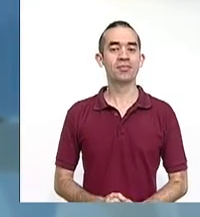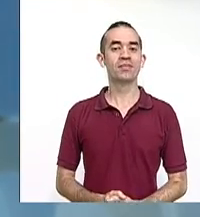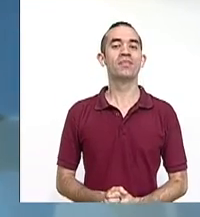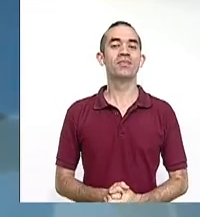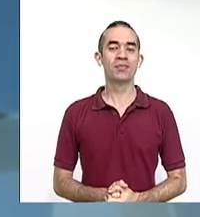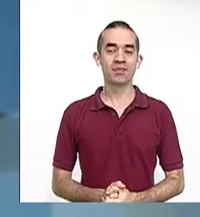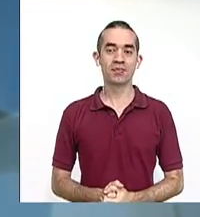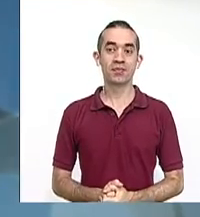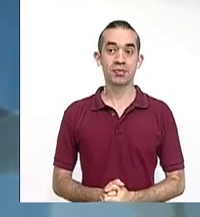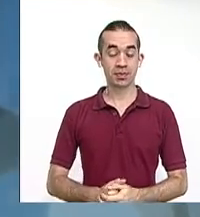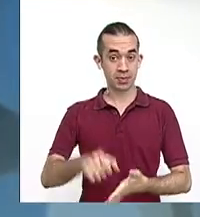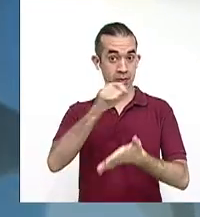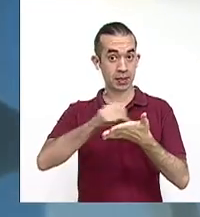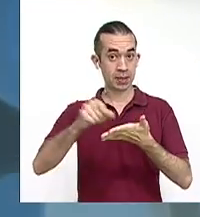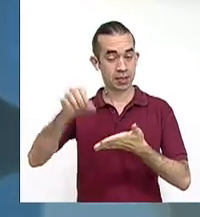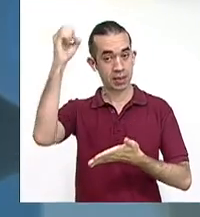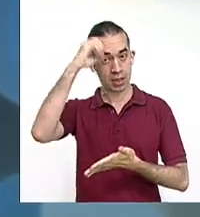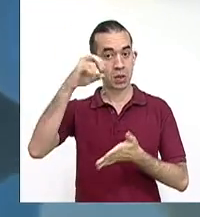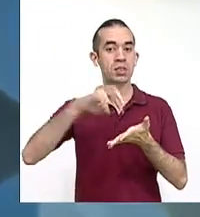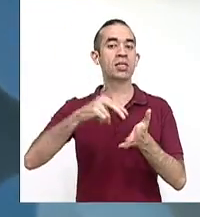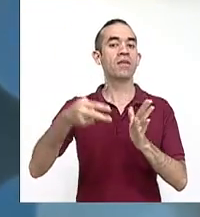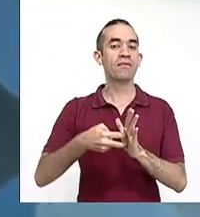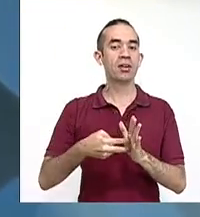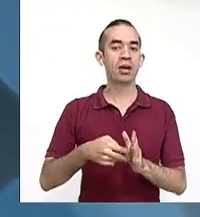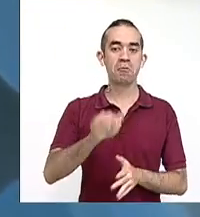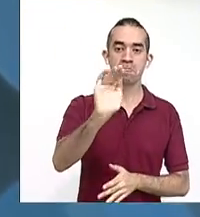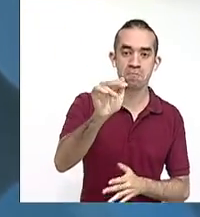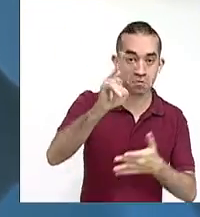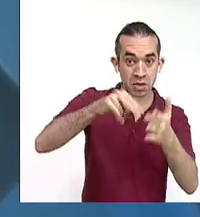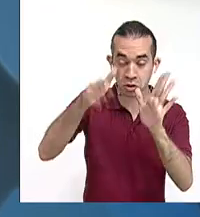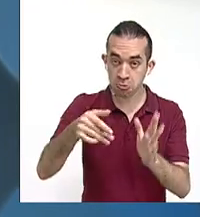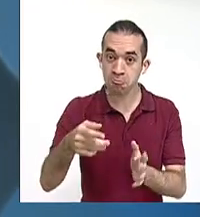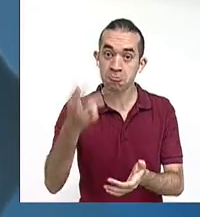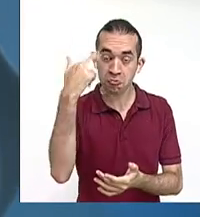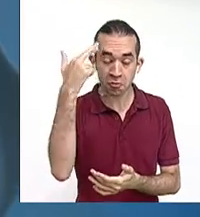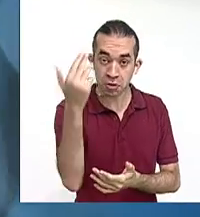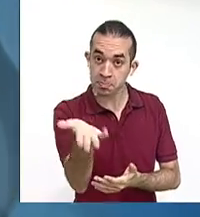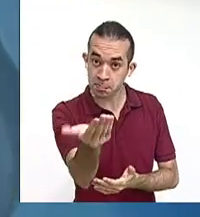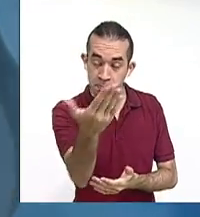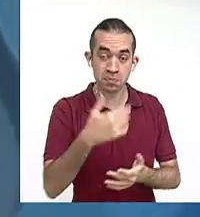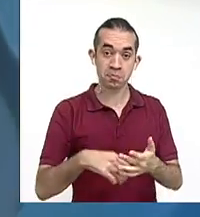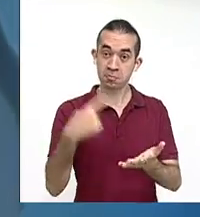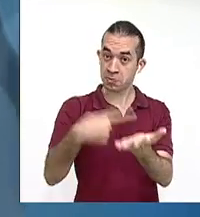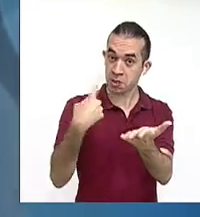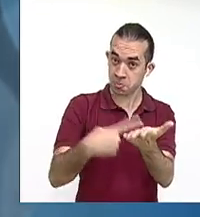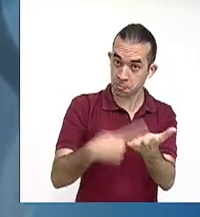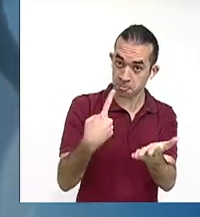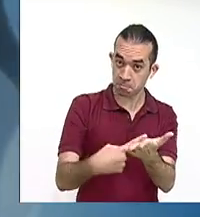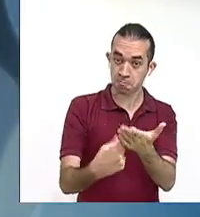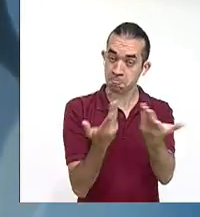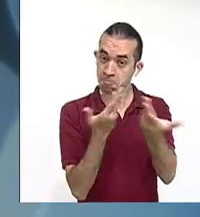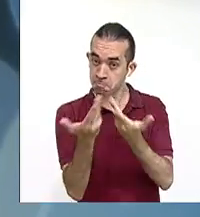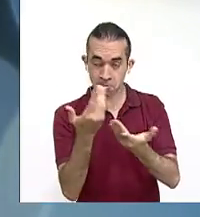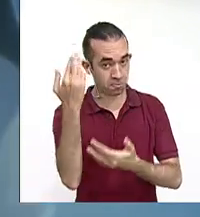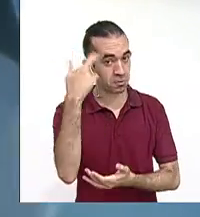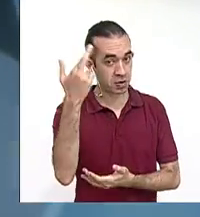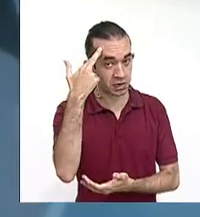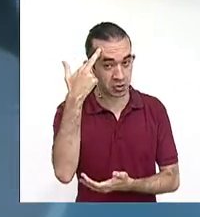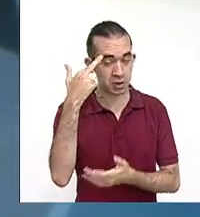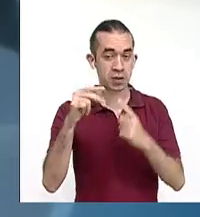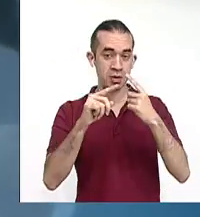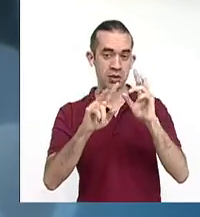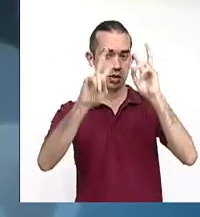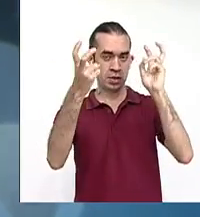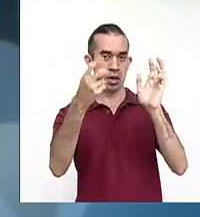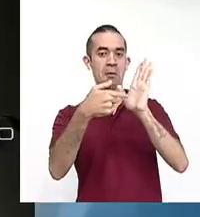El ensayo invita al lector a reflexionar, a generar discusión, debate o reflexión sobre el tema planteado.